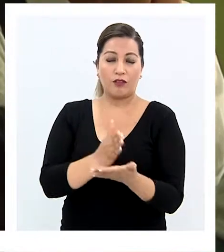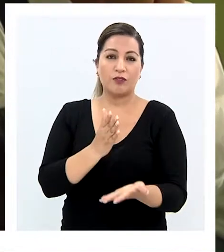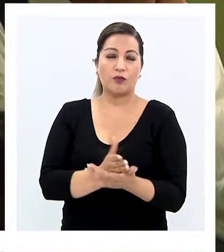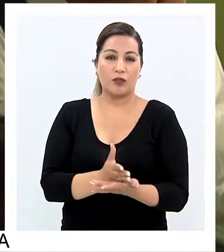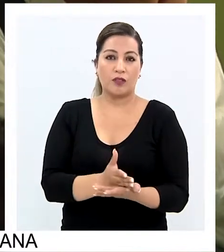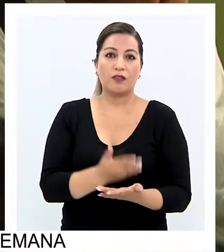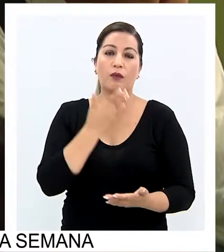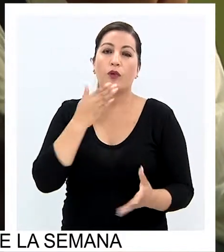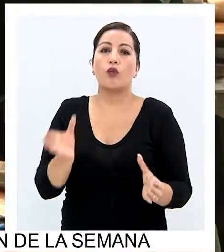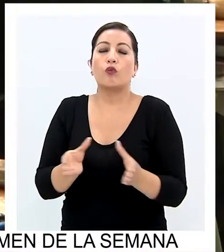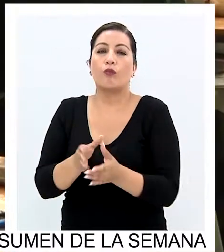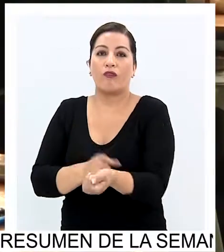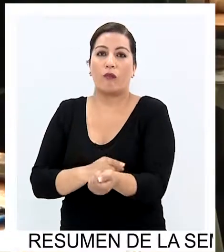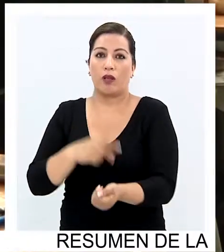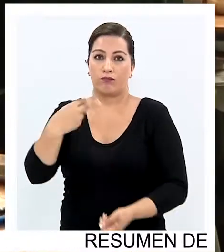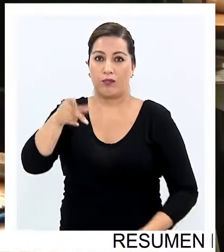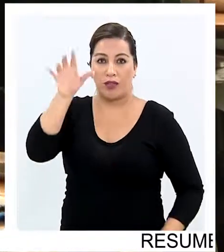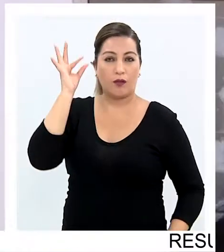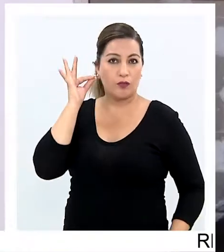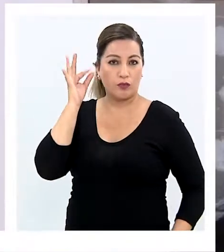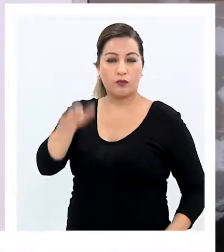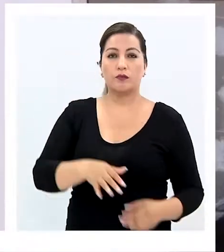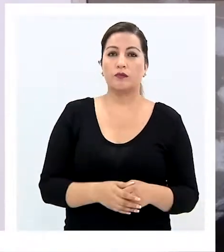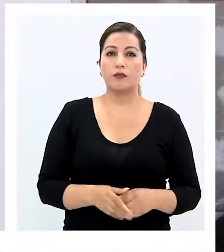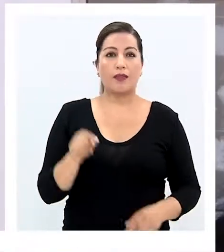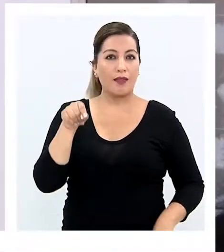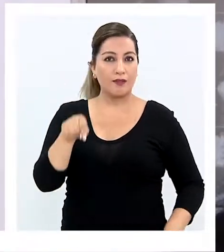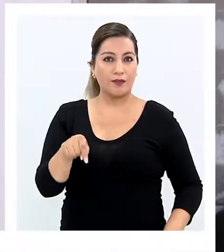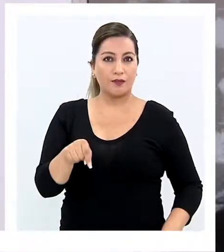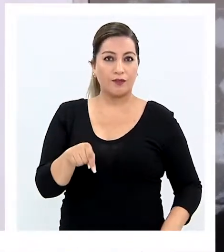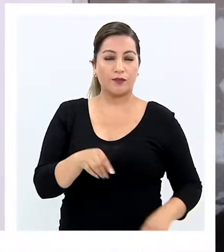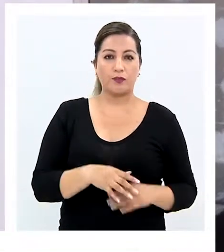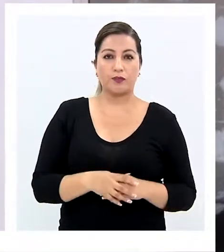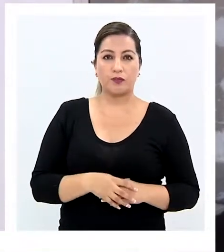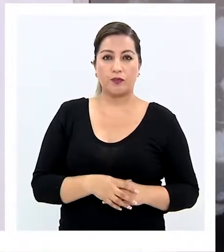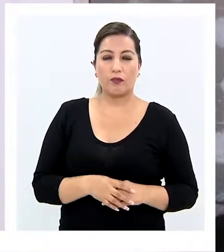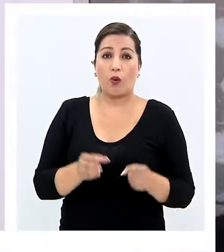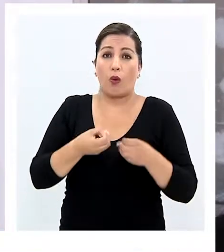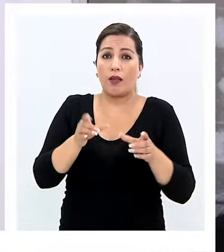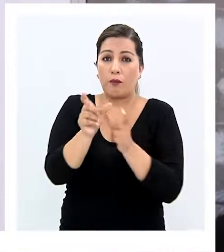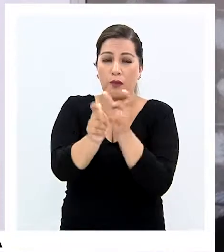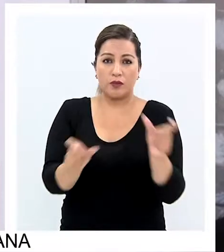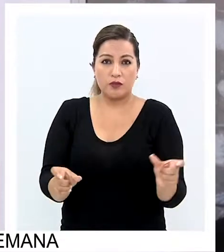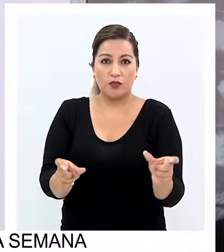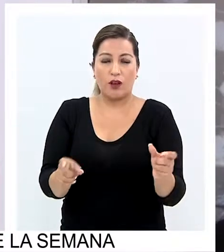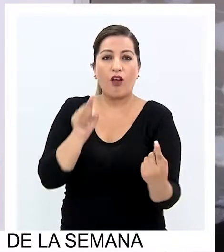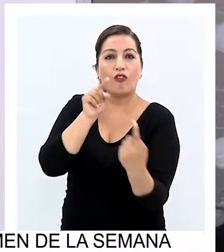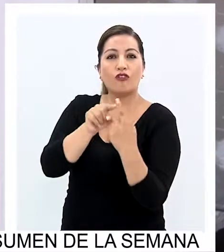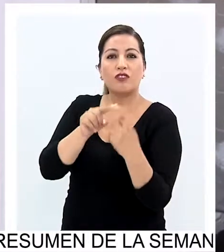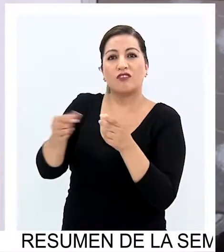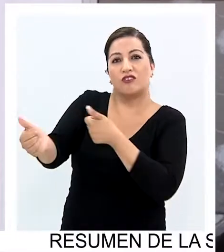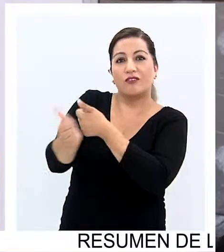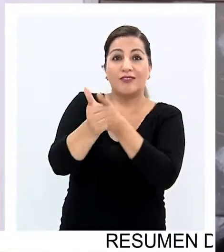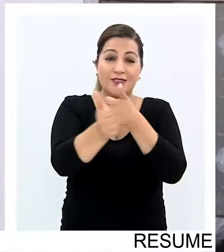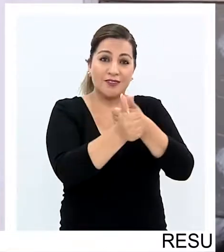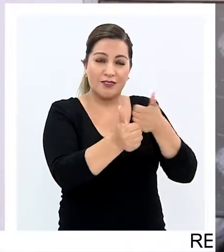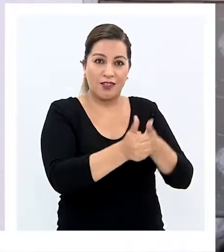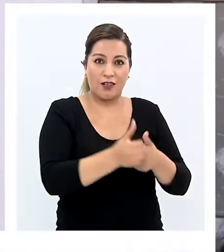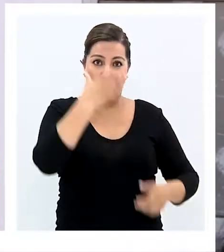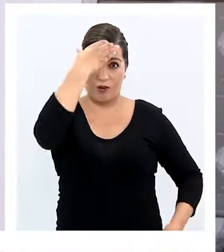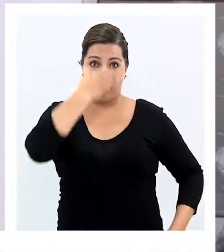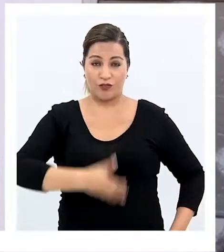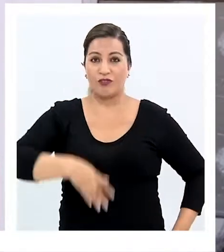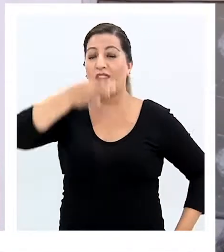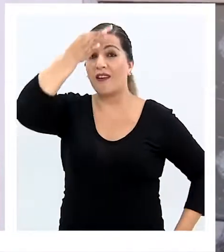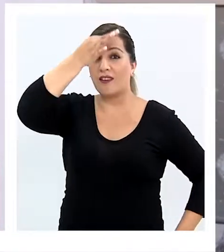salud y con el grupo familiar de la paciente. De tal manera, digamos, de evitar que cualquiera de las personas que hayan tenido contacto con, en este